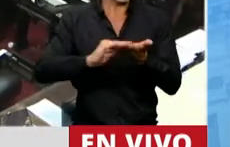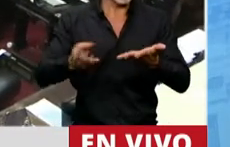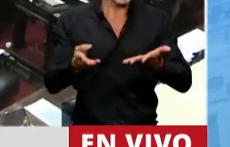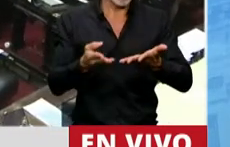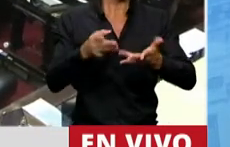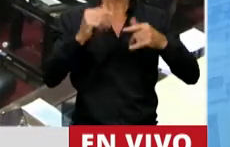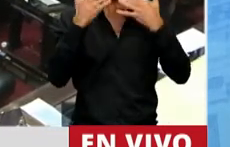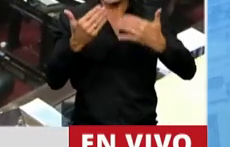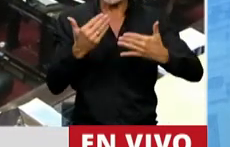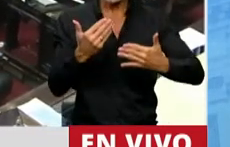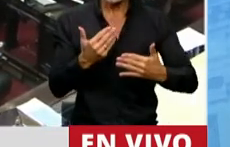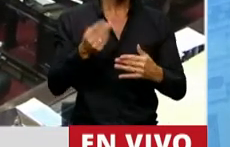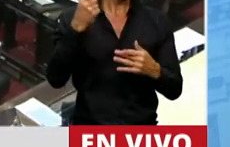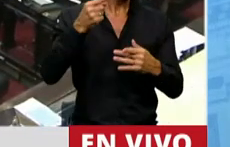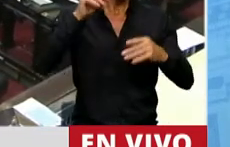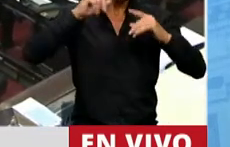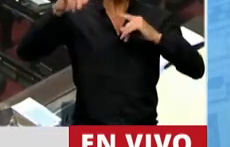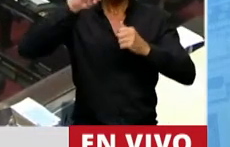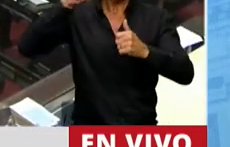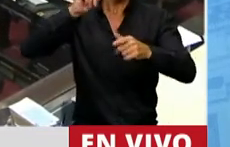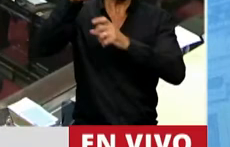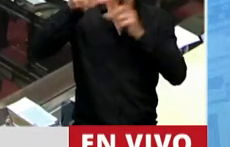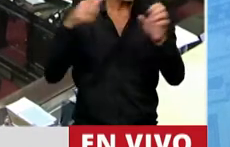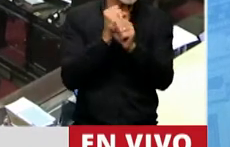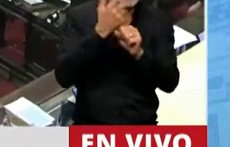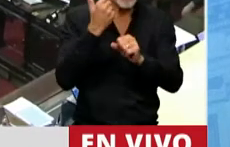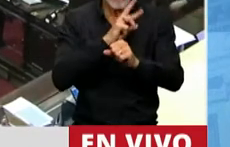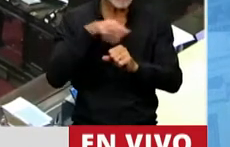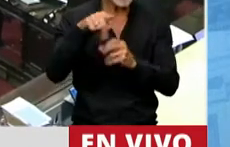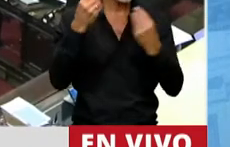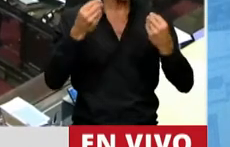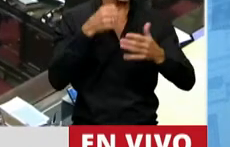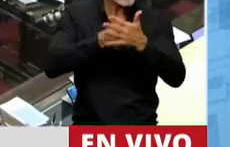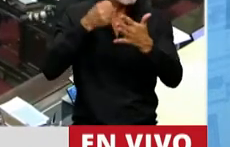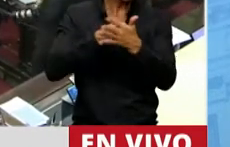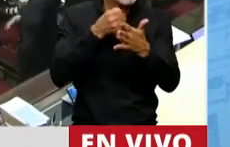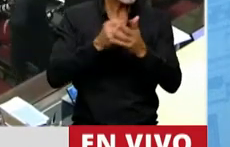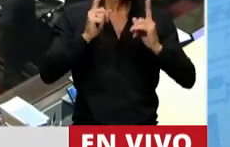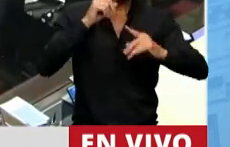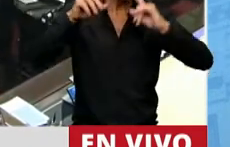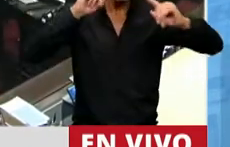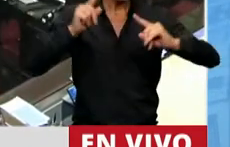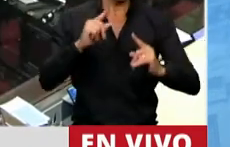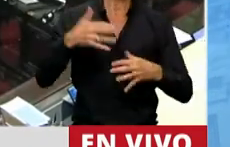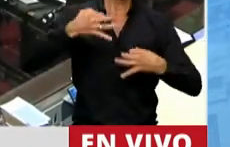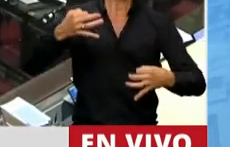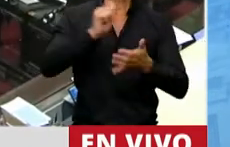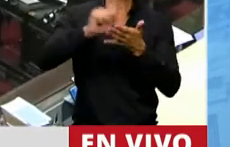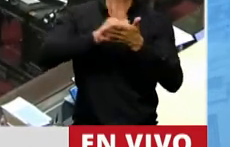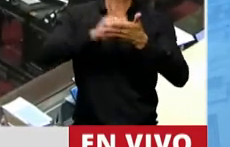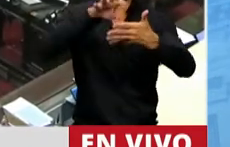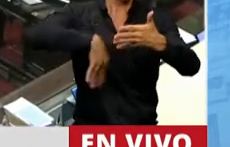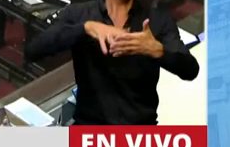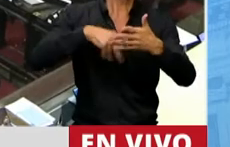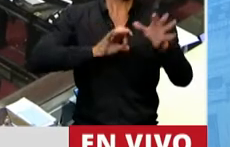porque, en definitiva, esos miles de trabajadores y trabajadoras, esos miles de militantes, son los verdaderos autores